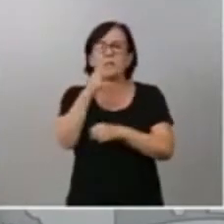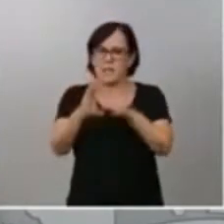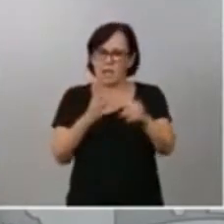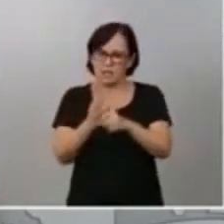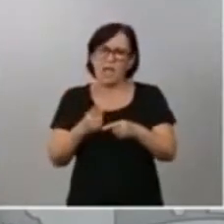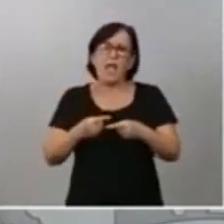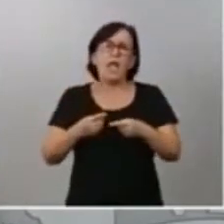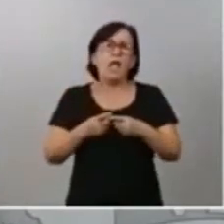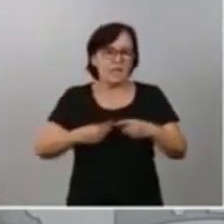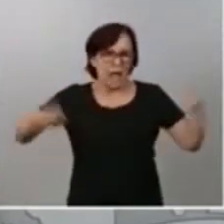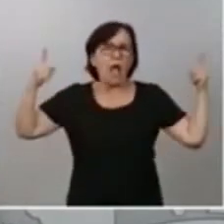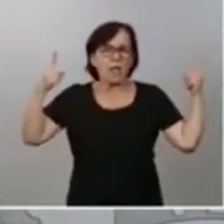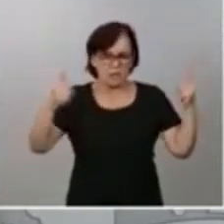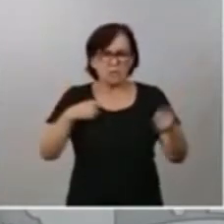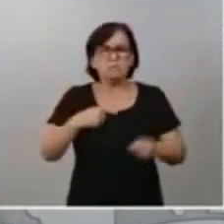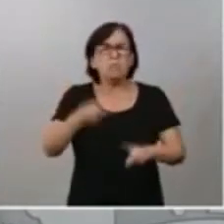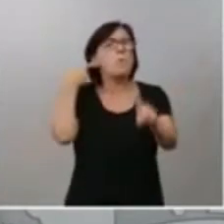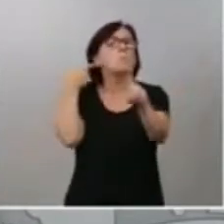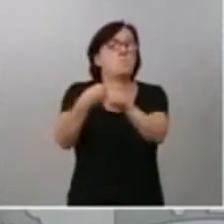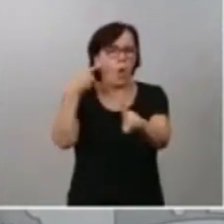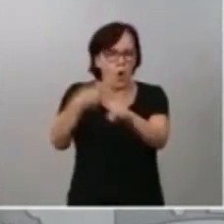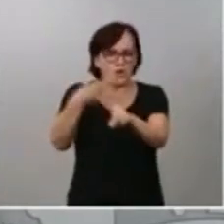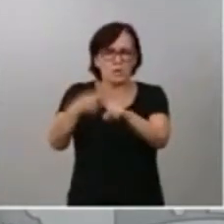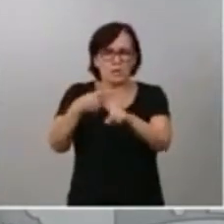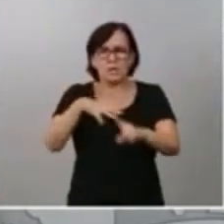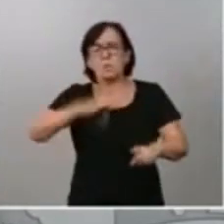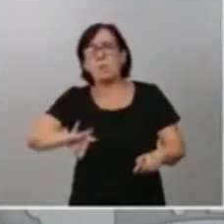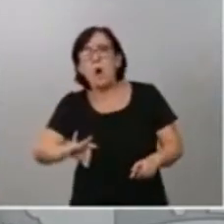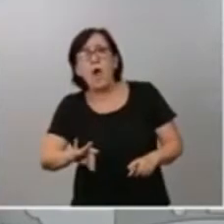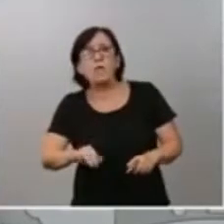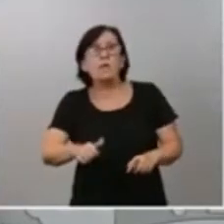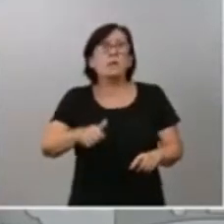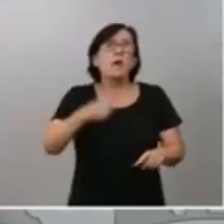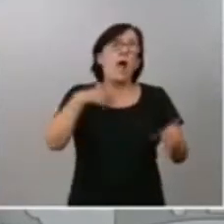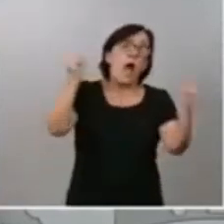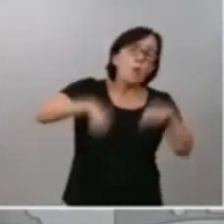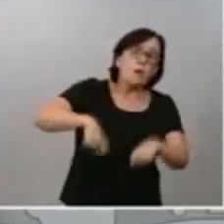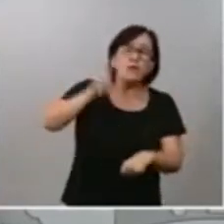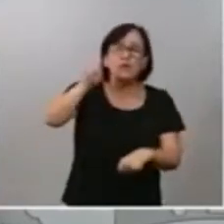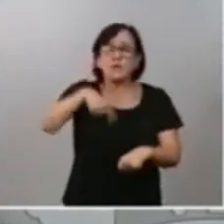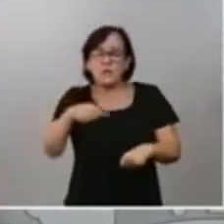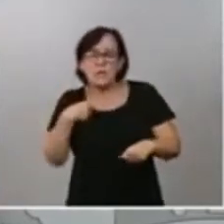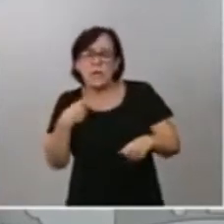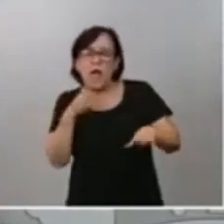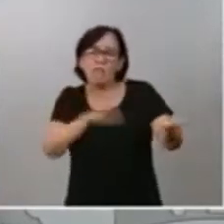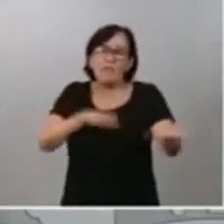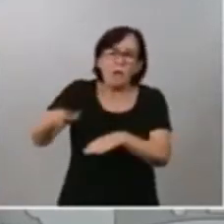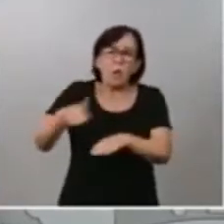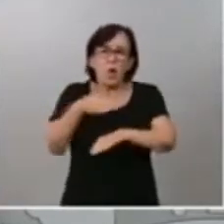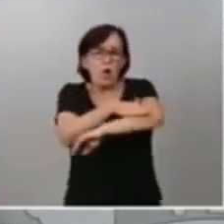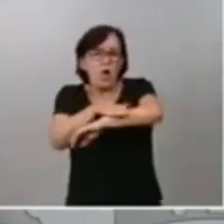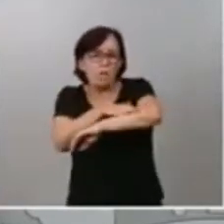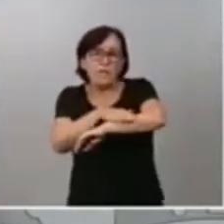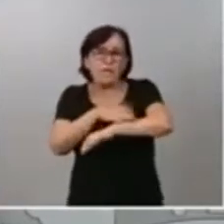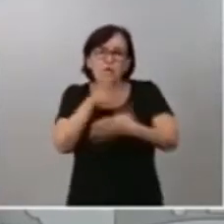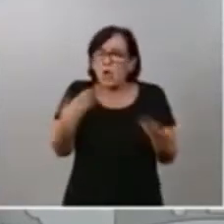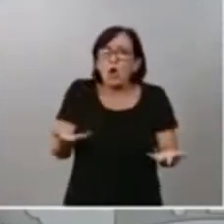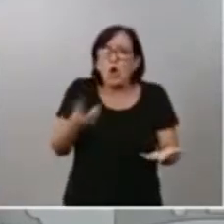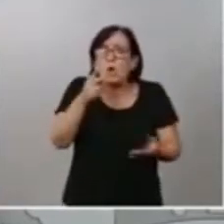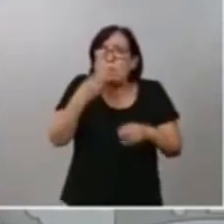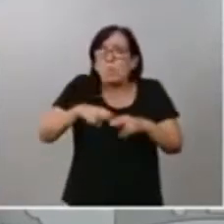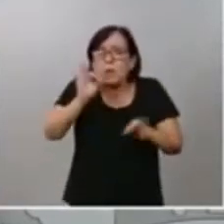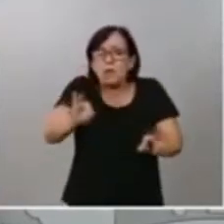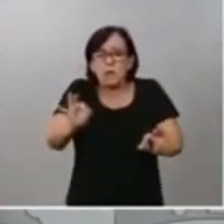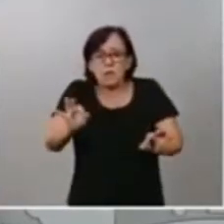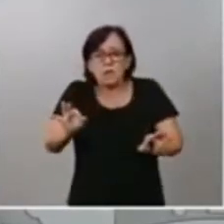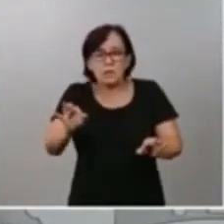legislatura fructífera. Se podrá estar más o menos de acuerdo en la orientación política del Gobierno, eso es legítimo, pero creo que es difícil negar que